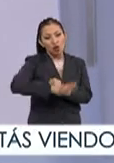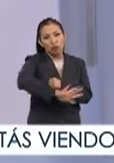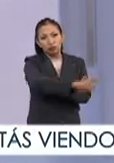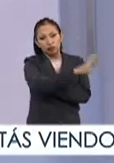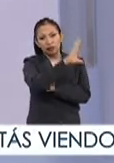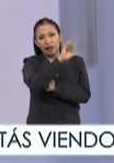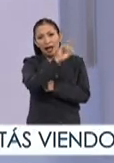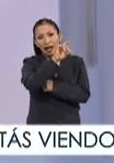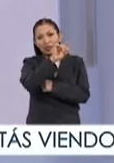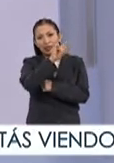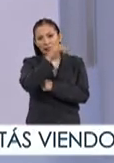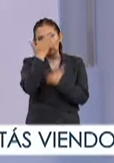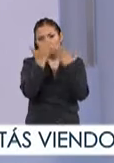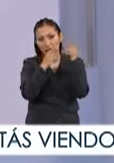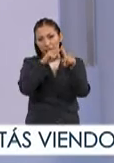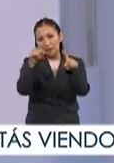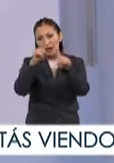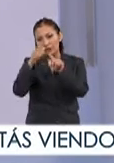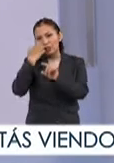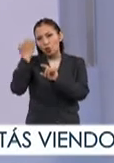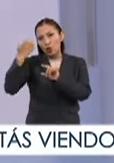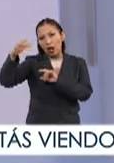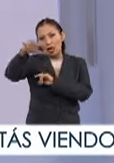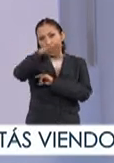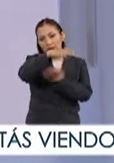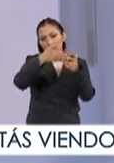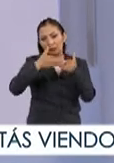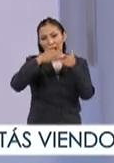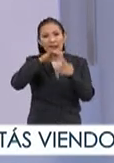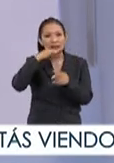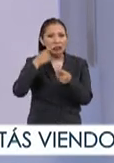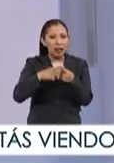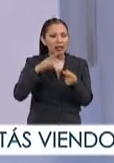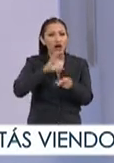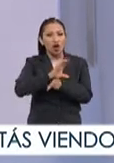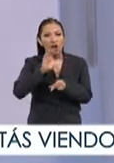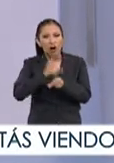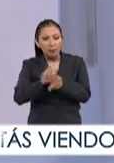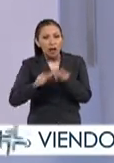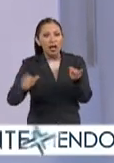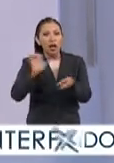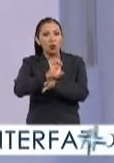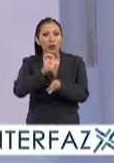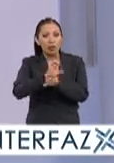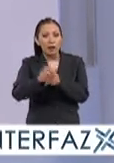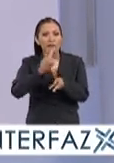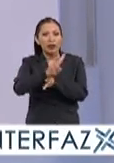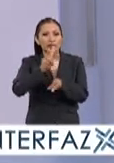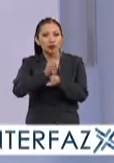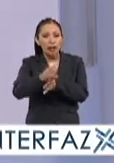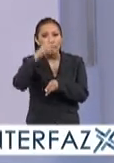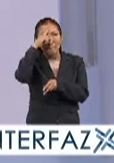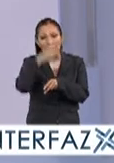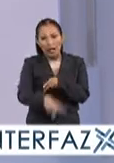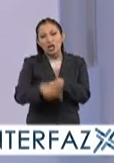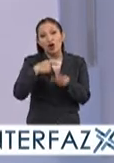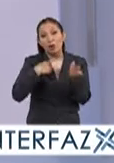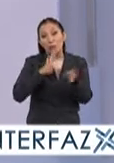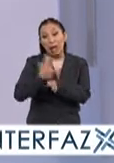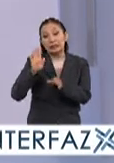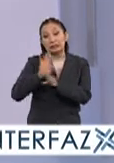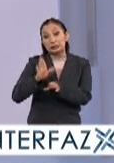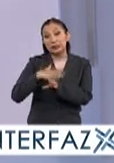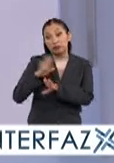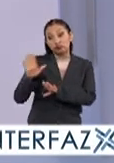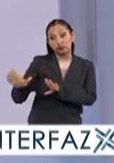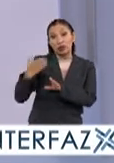cadetes que están estudiando en las diferentes escuelas navales de Chile de Colombia de Ecuador de Venezuela de México el de Brasil